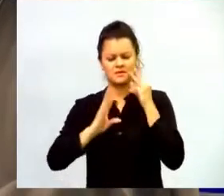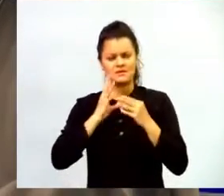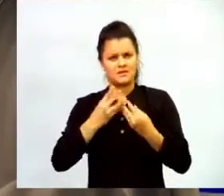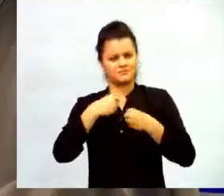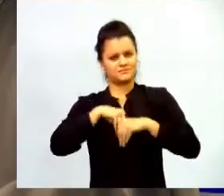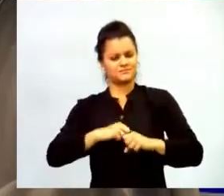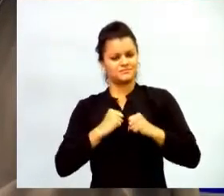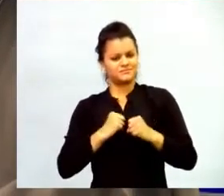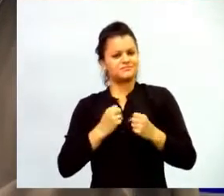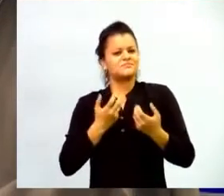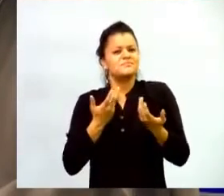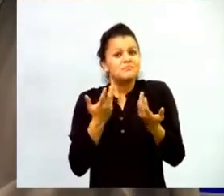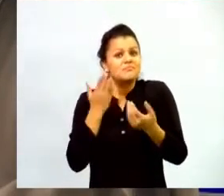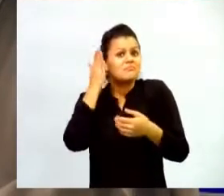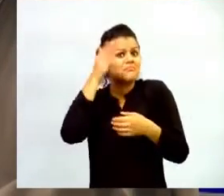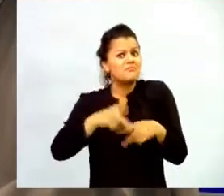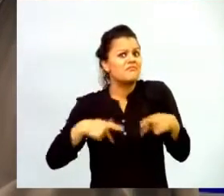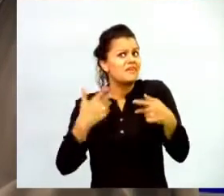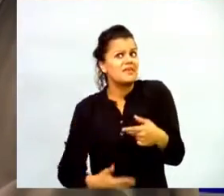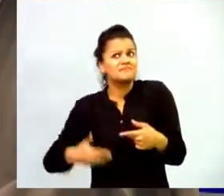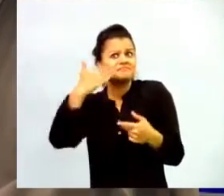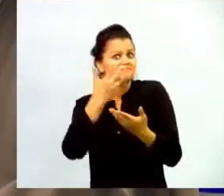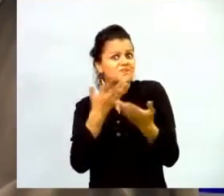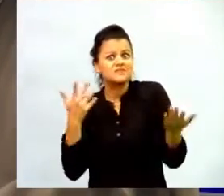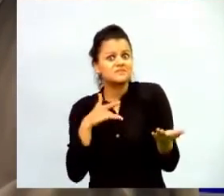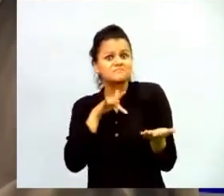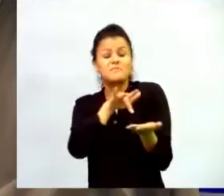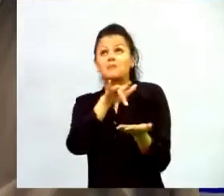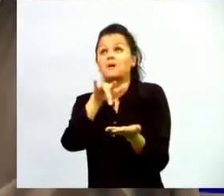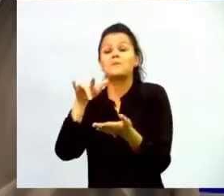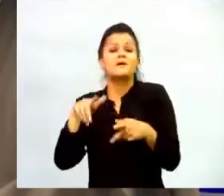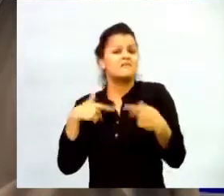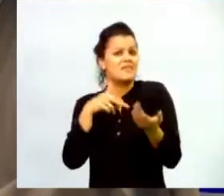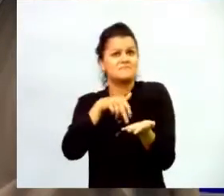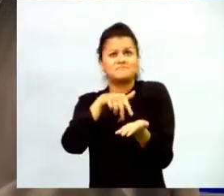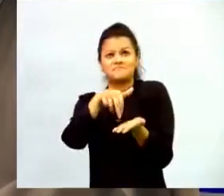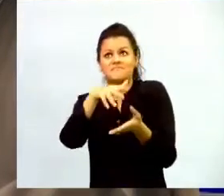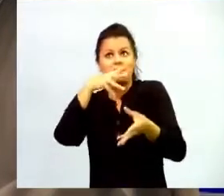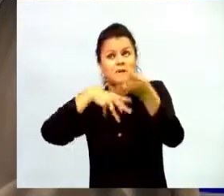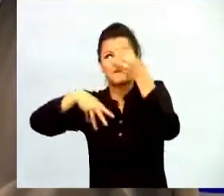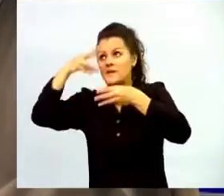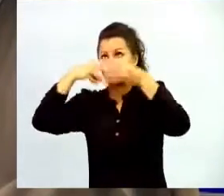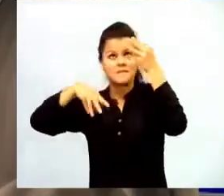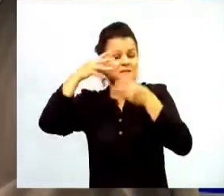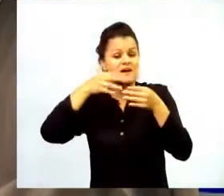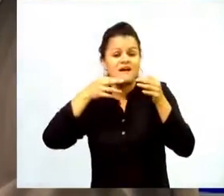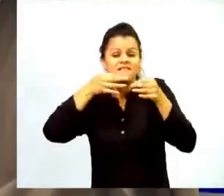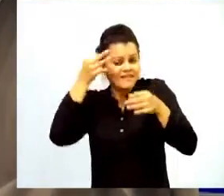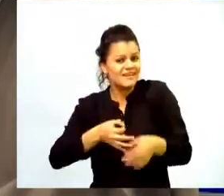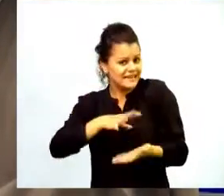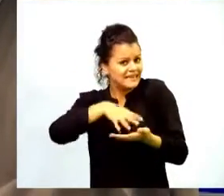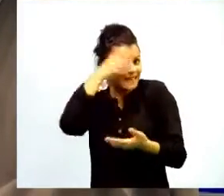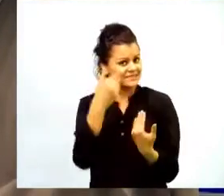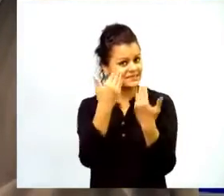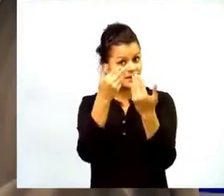para ese aprendizaje a lo largo de la vida que realmente aprenda a aprender y que todas estas herramientas sean parte de ese aprendizaje